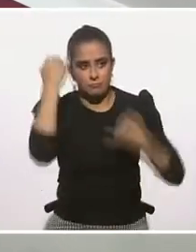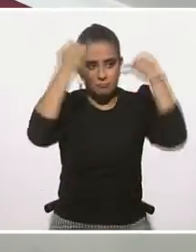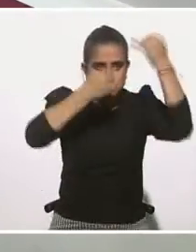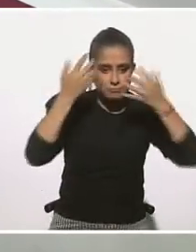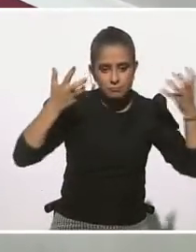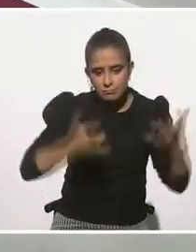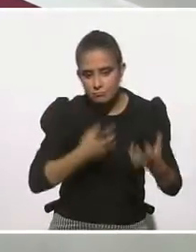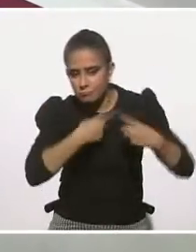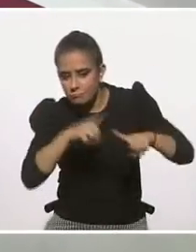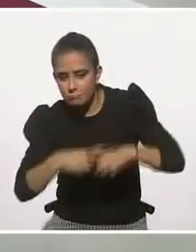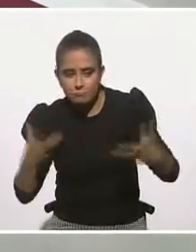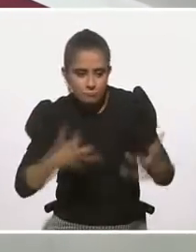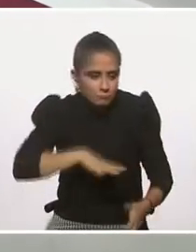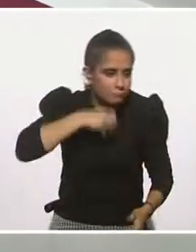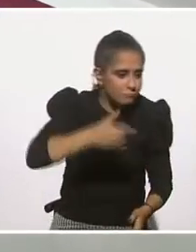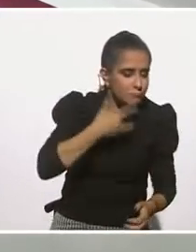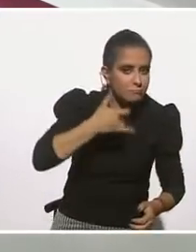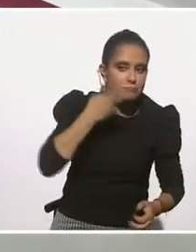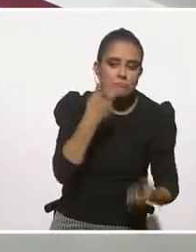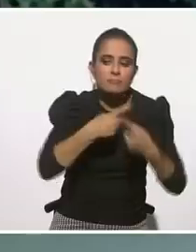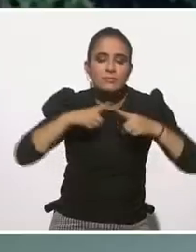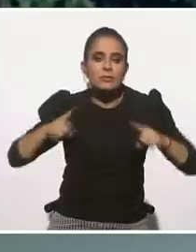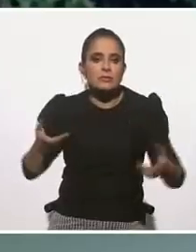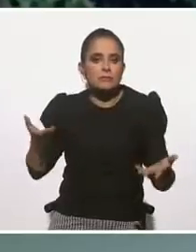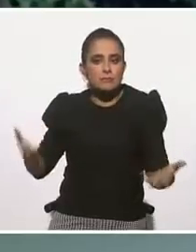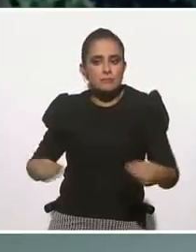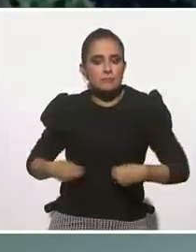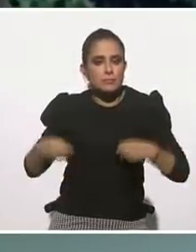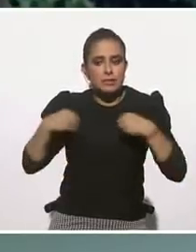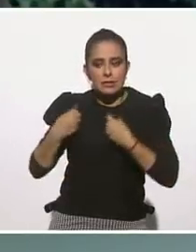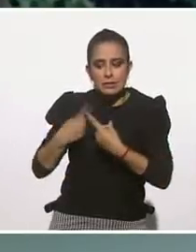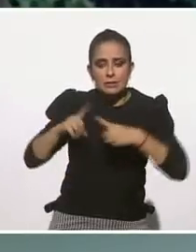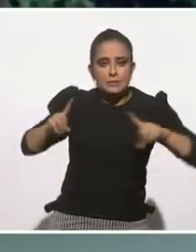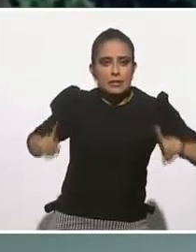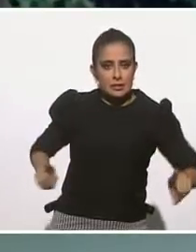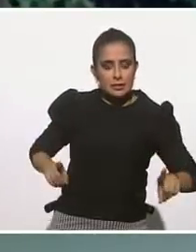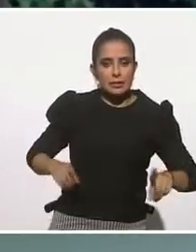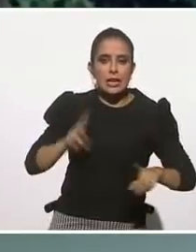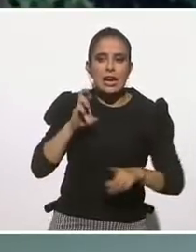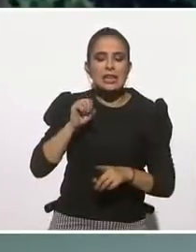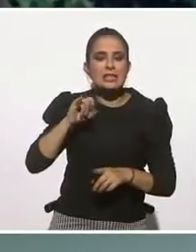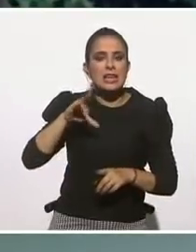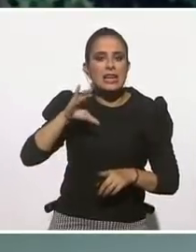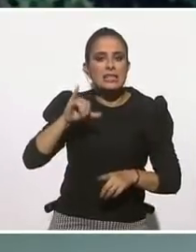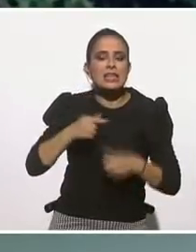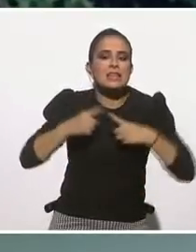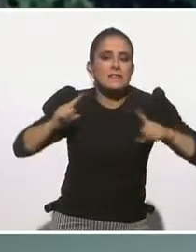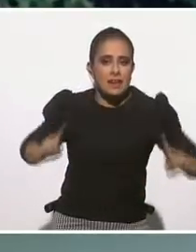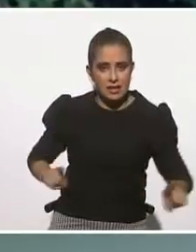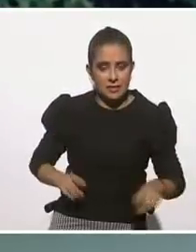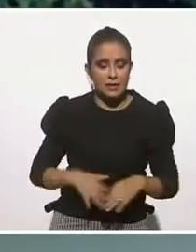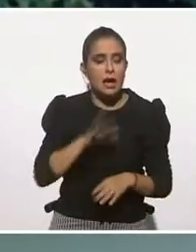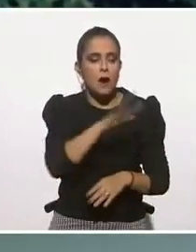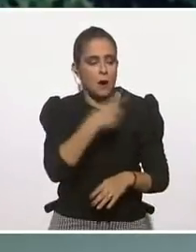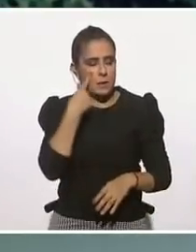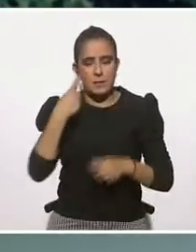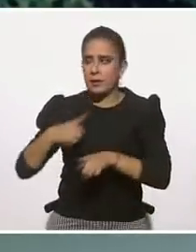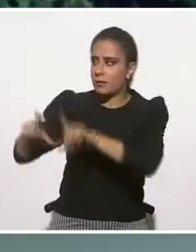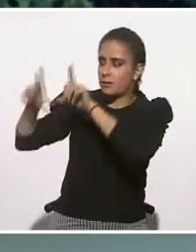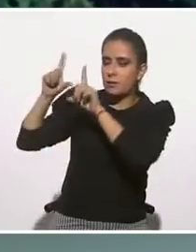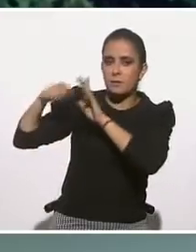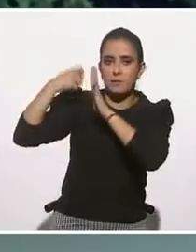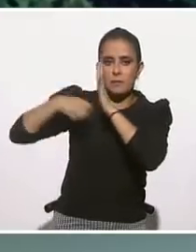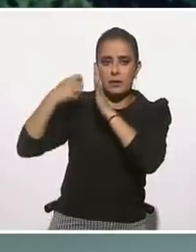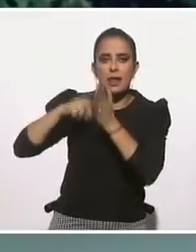¿Y qué pasa cuando no sabemos adaptarnos a esa realidad? Porque tenemos un testimonio que nos comparten para ir a verlo sobre la